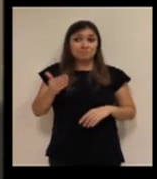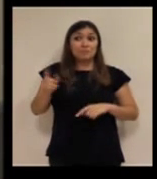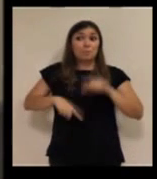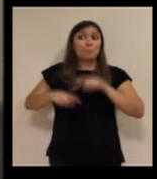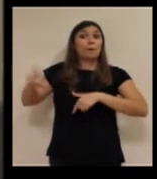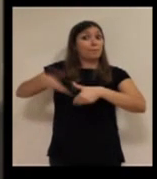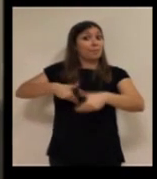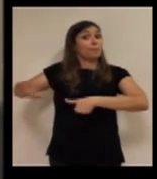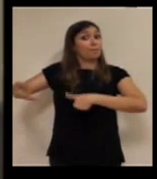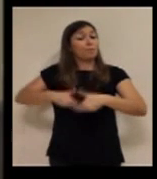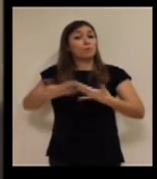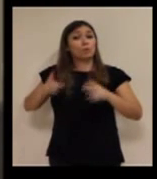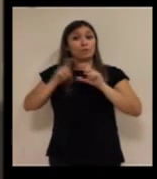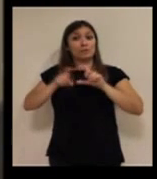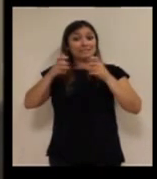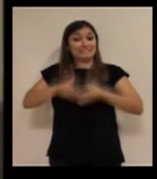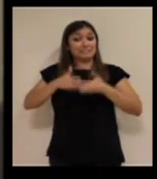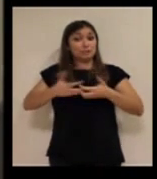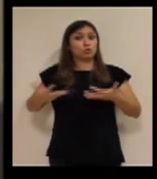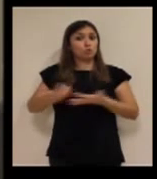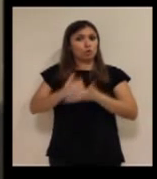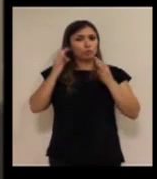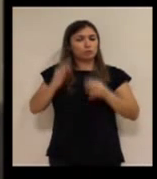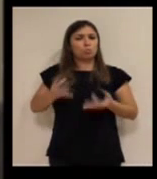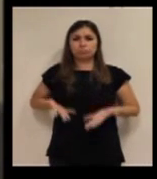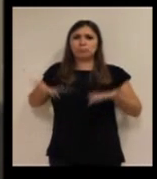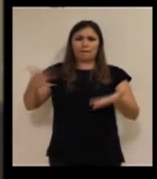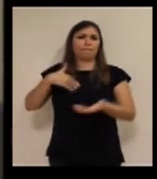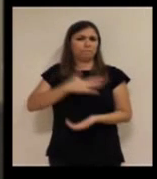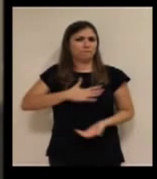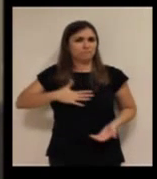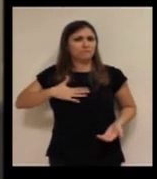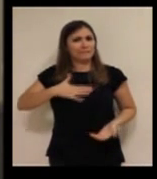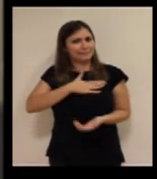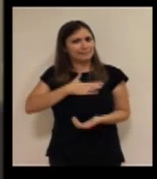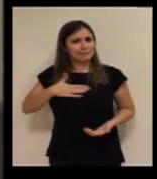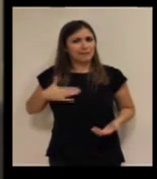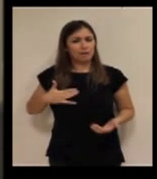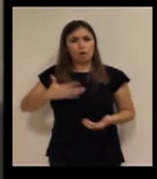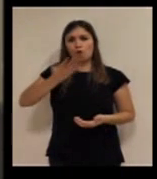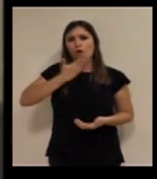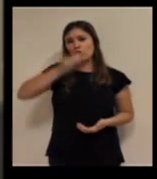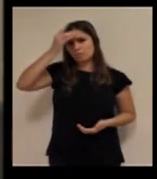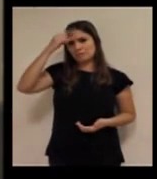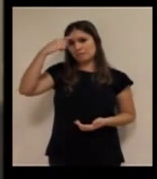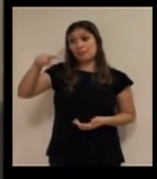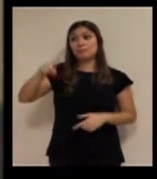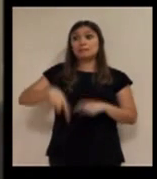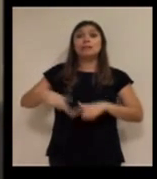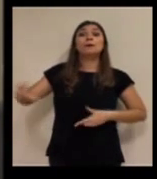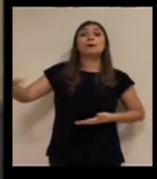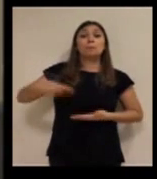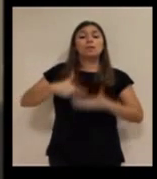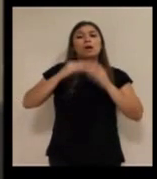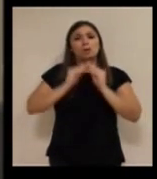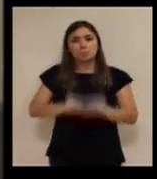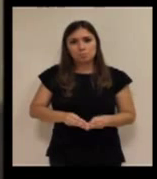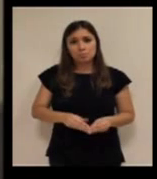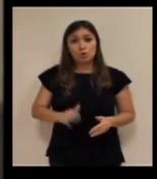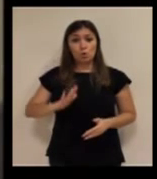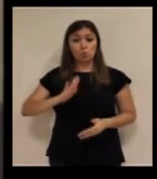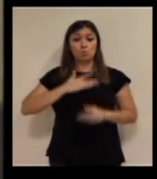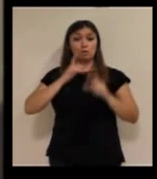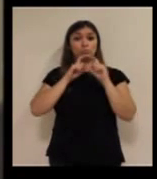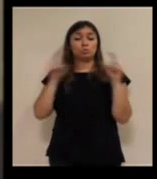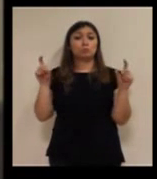se demande. Y los fabricantes yo creo que todos estamos en disposición y con el conocimiento para hacerlo. Y en nuestro caso,